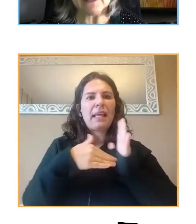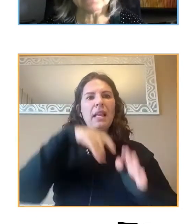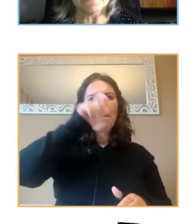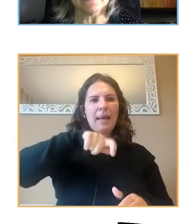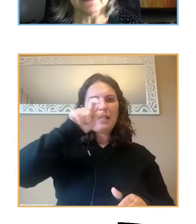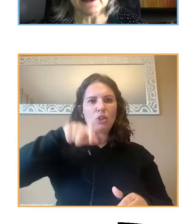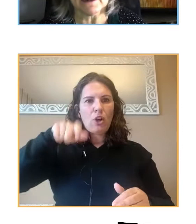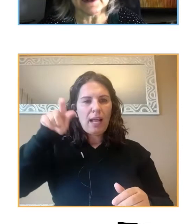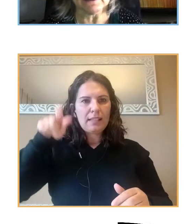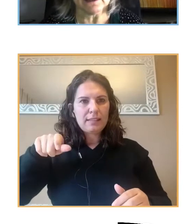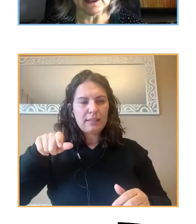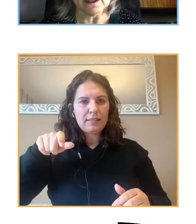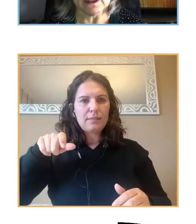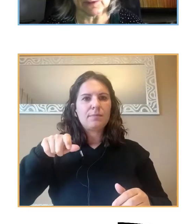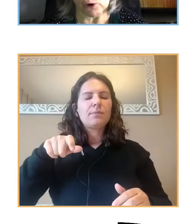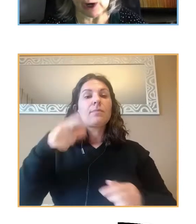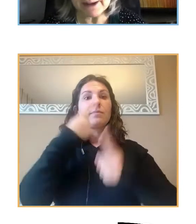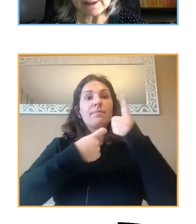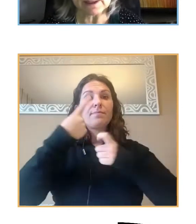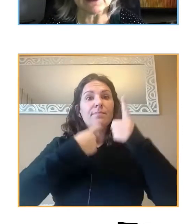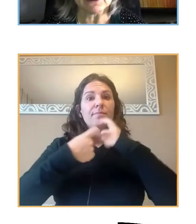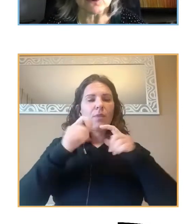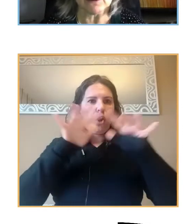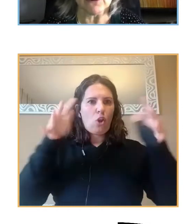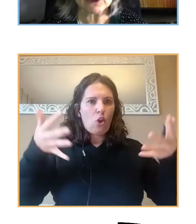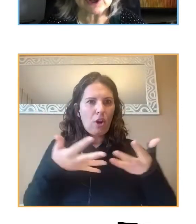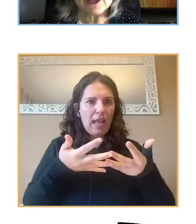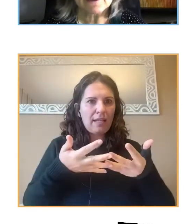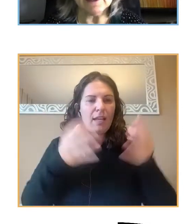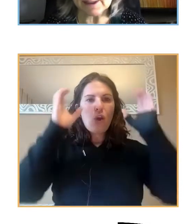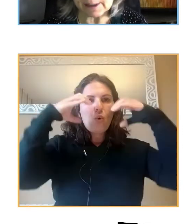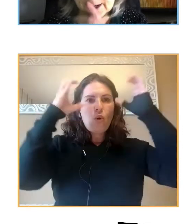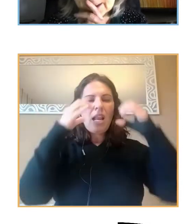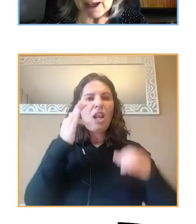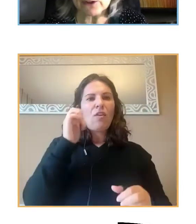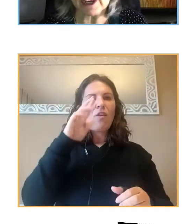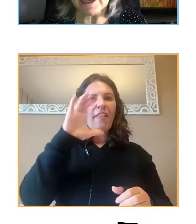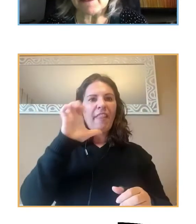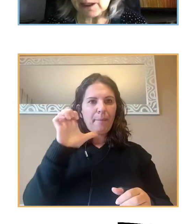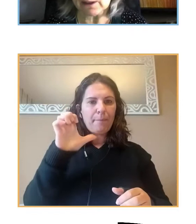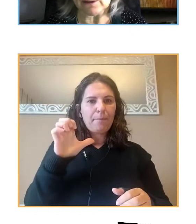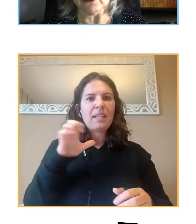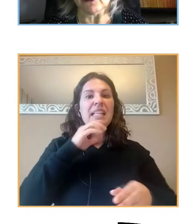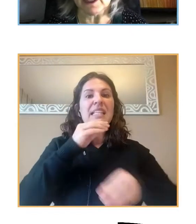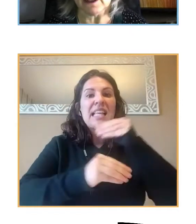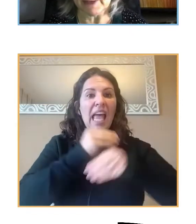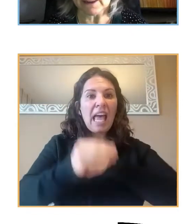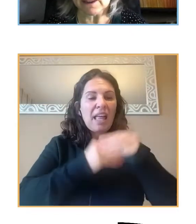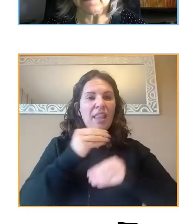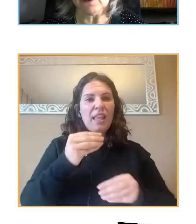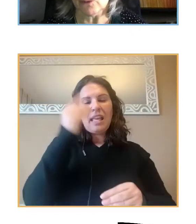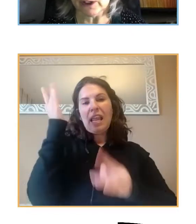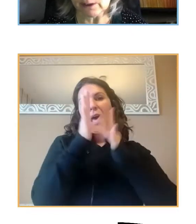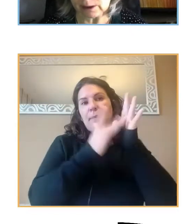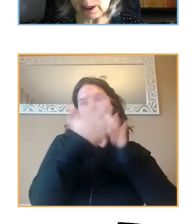realizadas a través online, a través de Google Forms, realizado en abril de 2020,